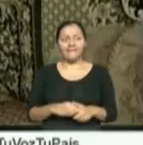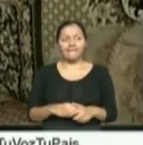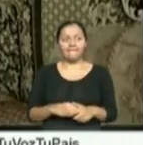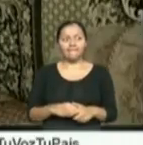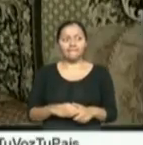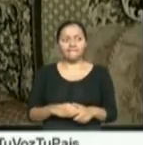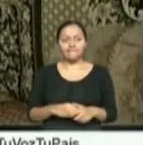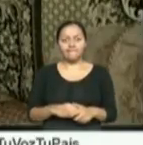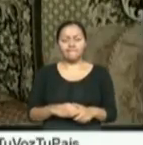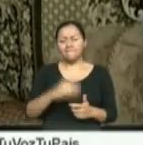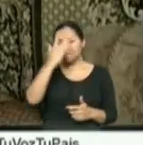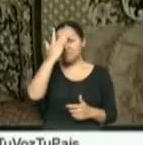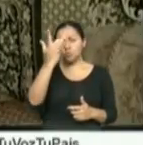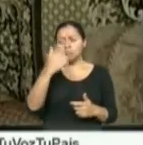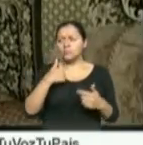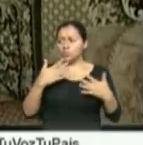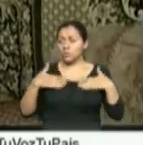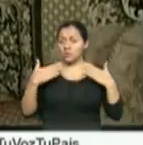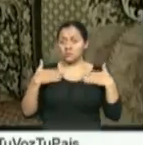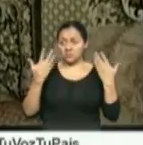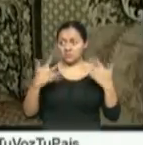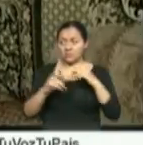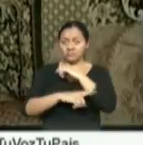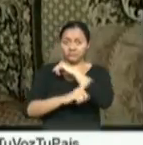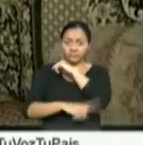¿Por qué debería alegrarme con esta sentencia?